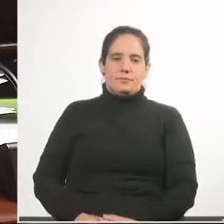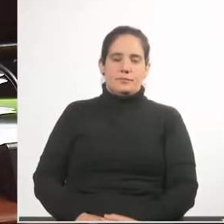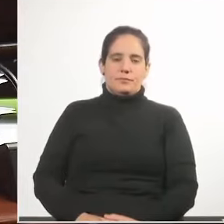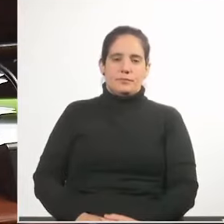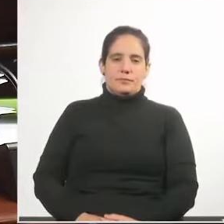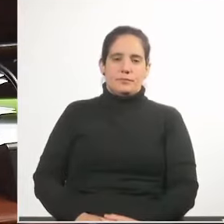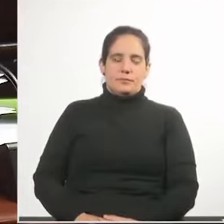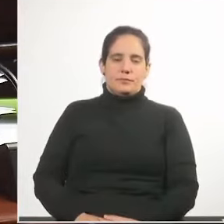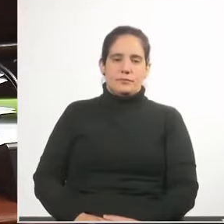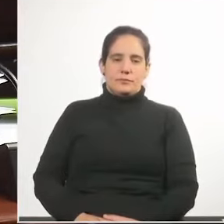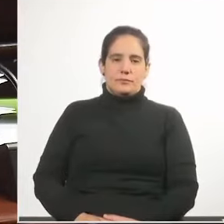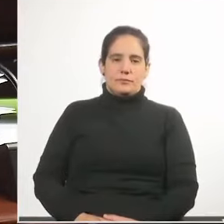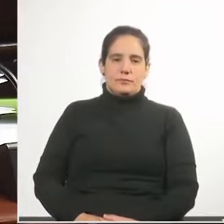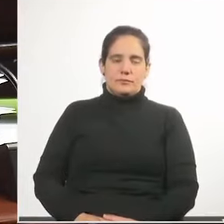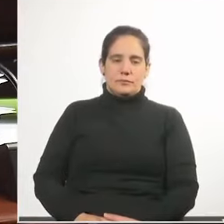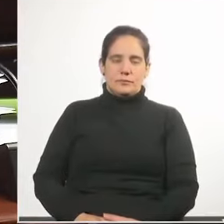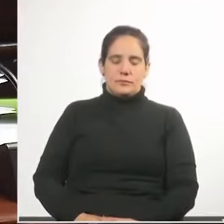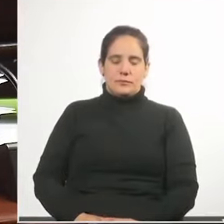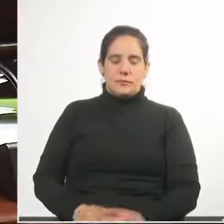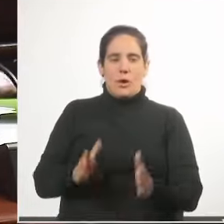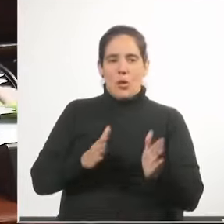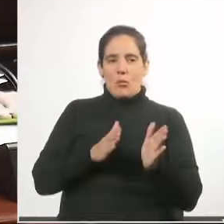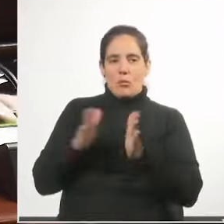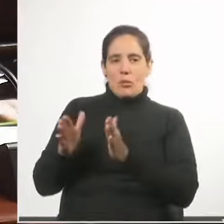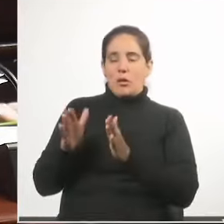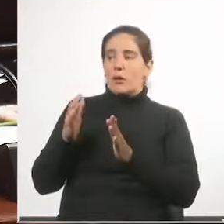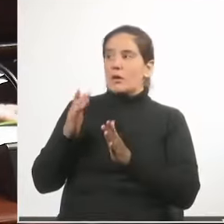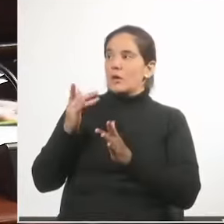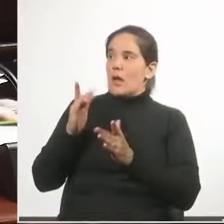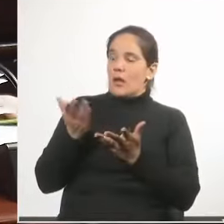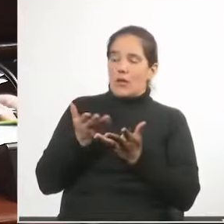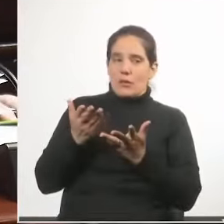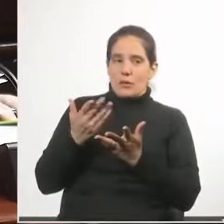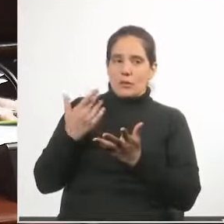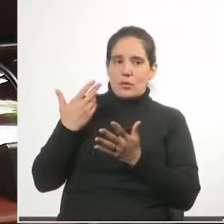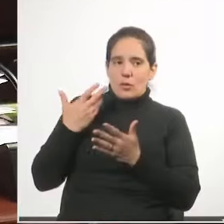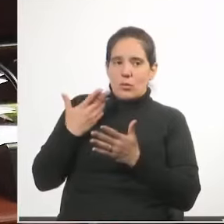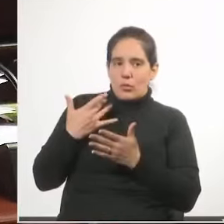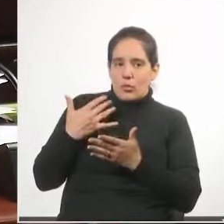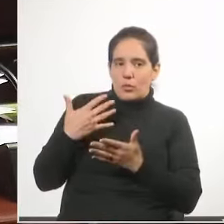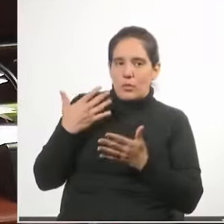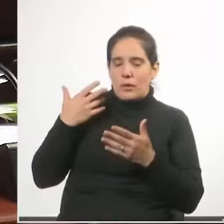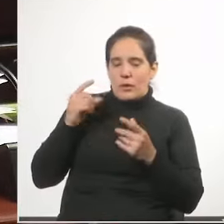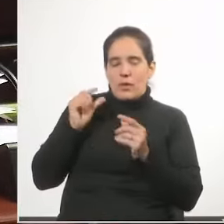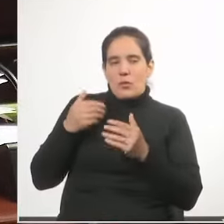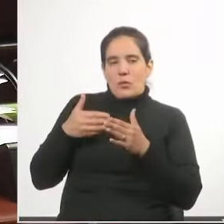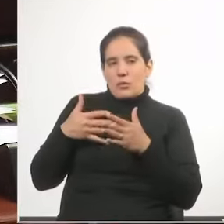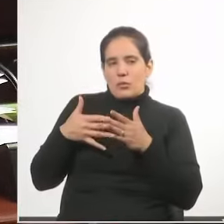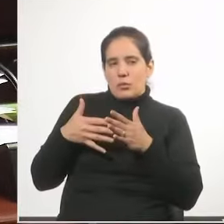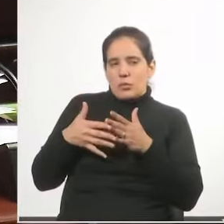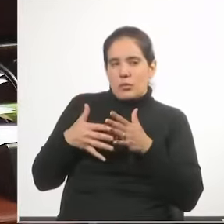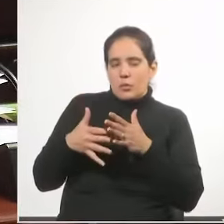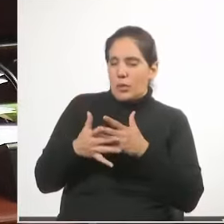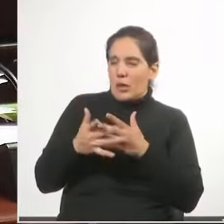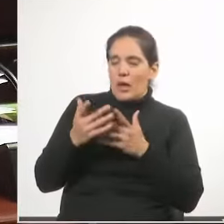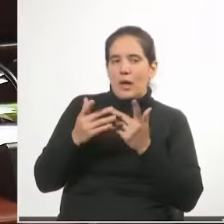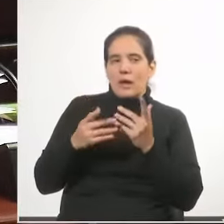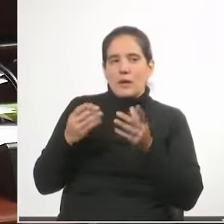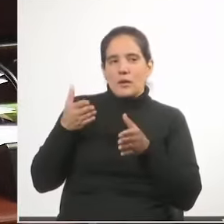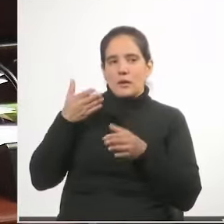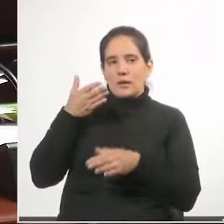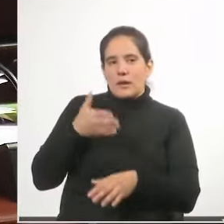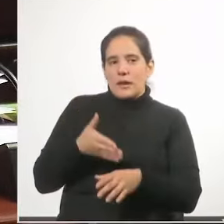No obstante eso, se ha introducido lentamente un concepto,